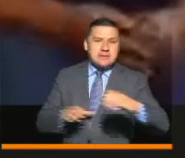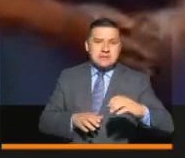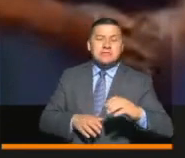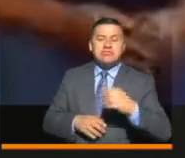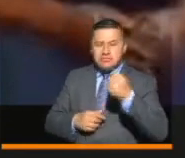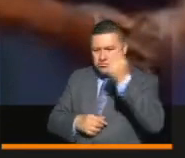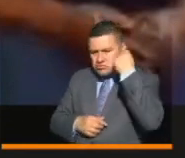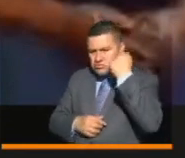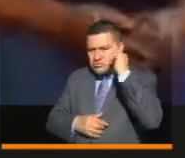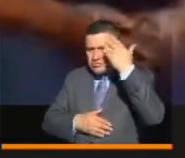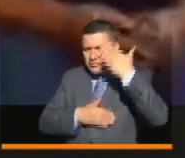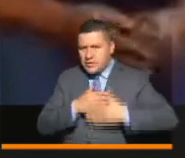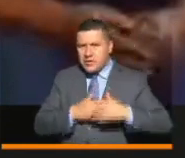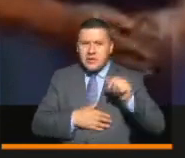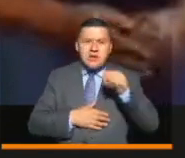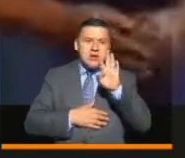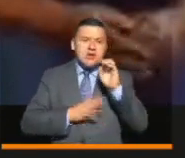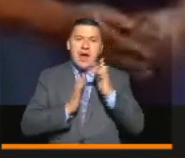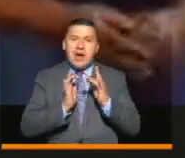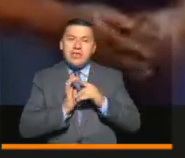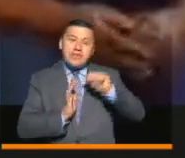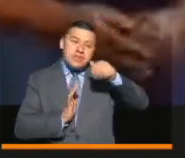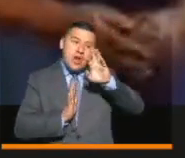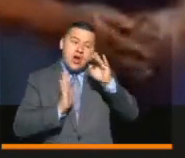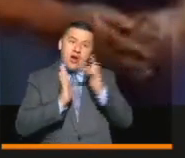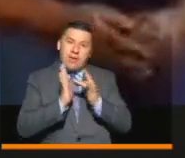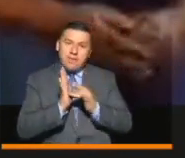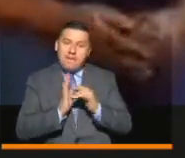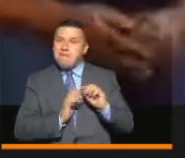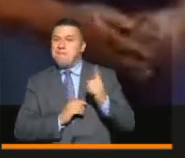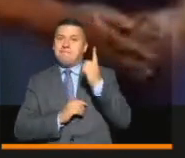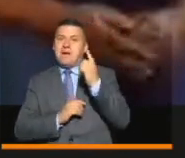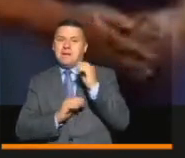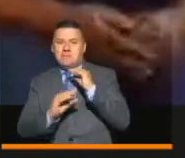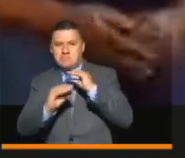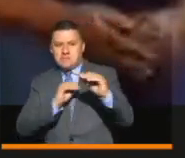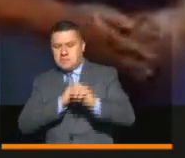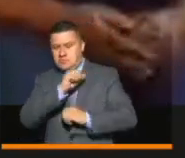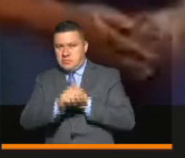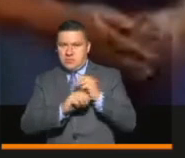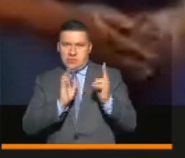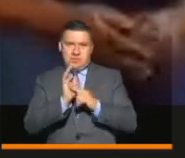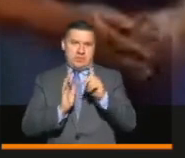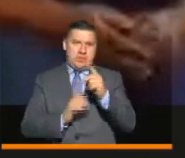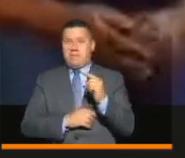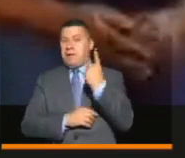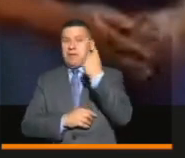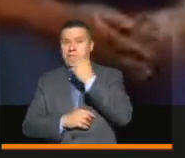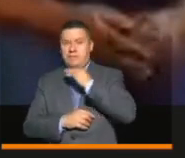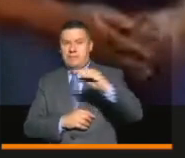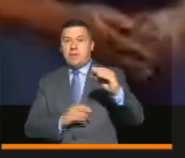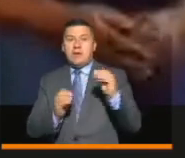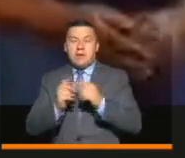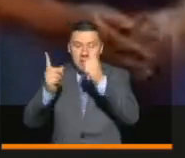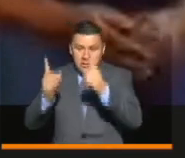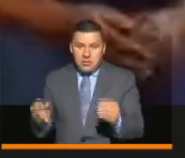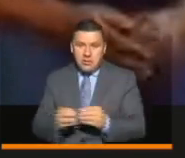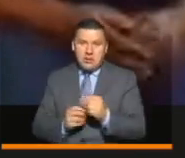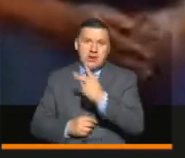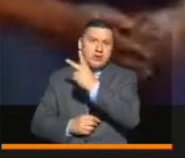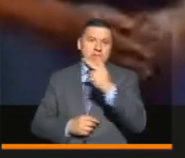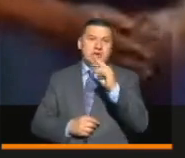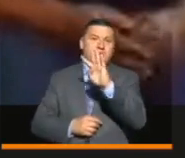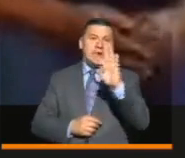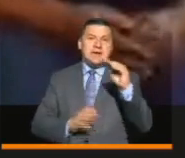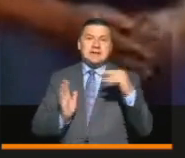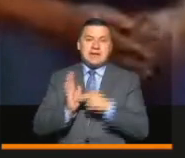culminó el pasado 18 de abril la entrega del primer giro del año 2021. Llegamos a 247